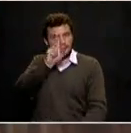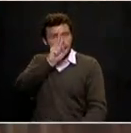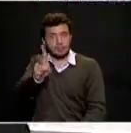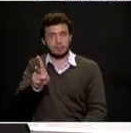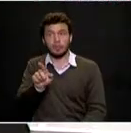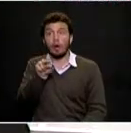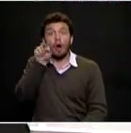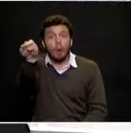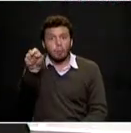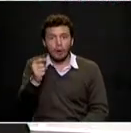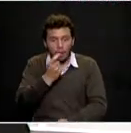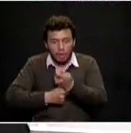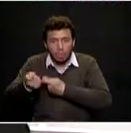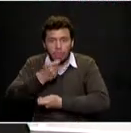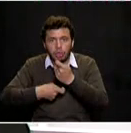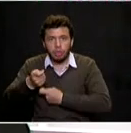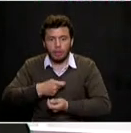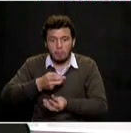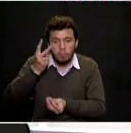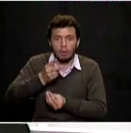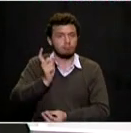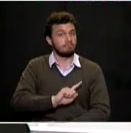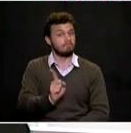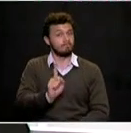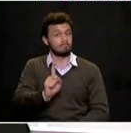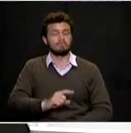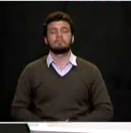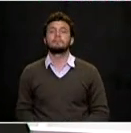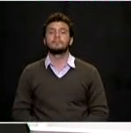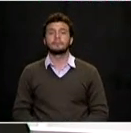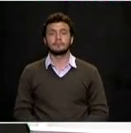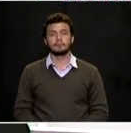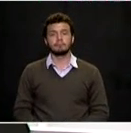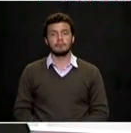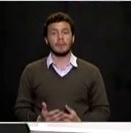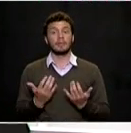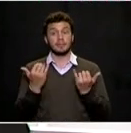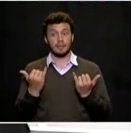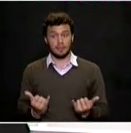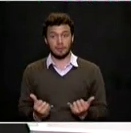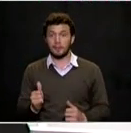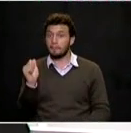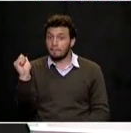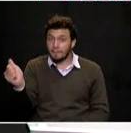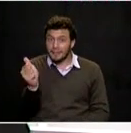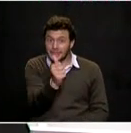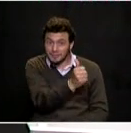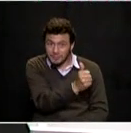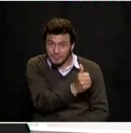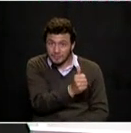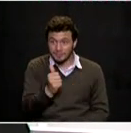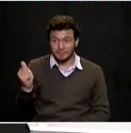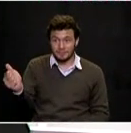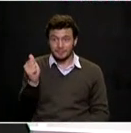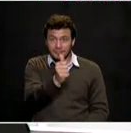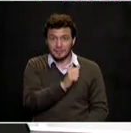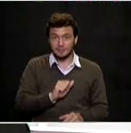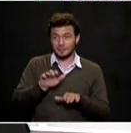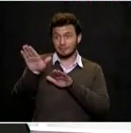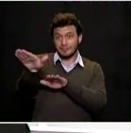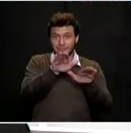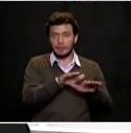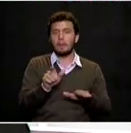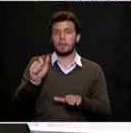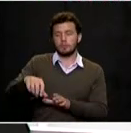delincuencia. Muy bien. Es la hora de que las preguntas lleguen por parte de los mismos candidatos. Les voy a explicar el sistema. Es